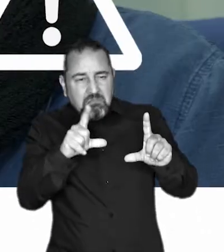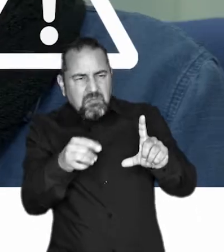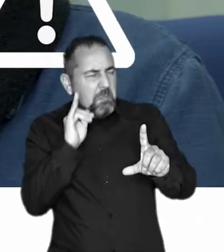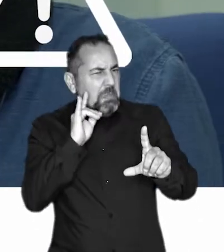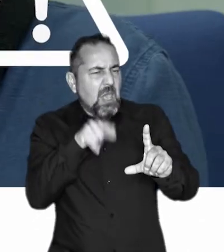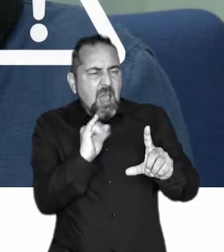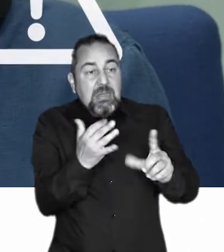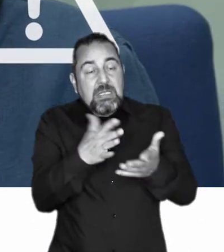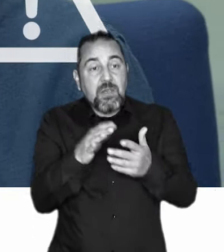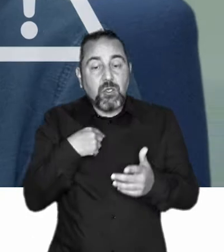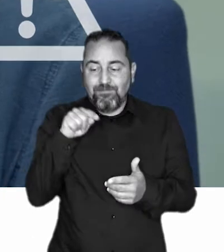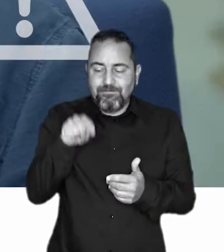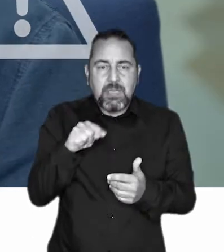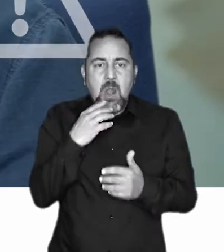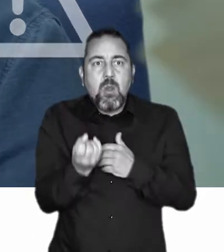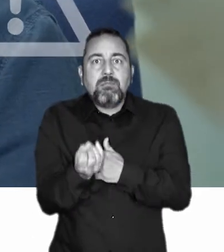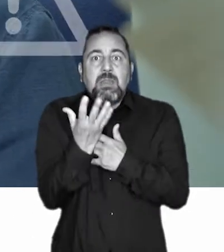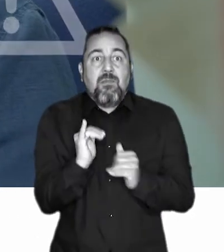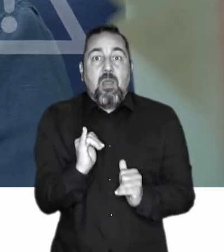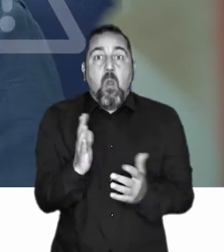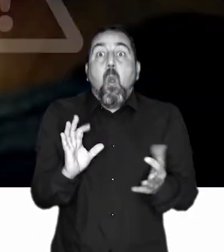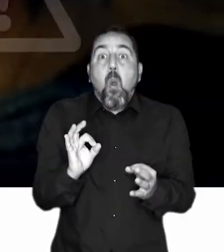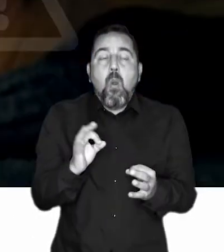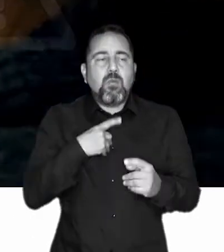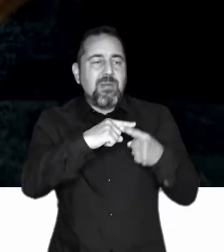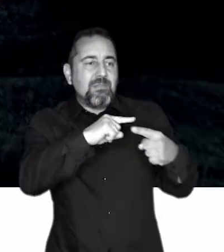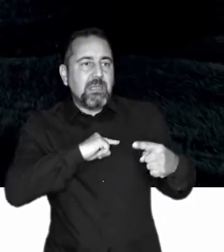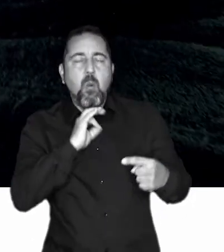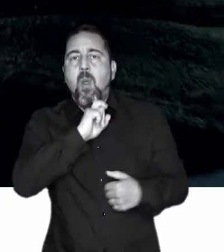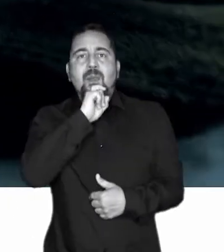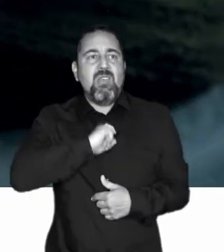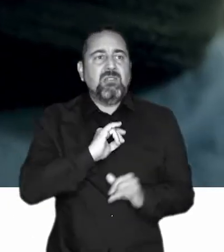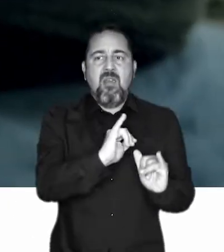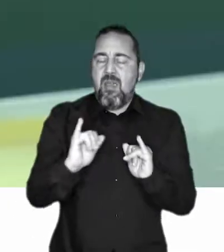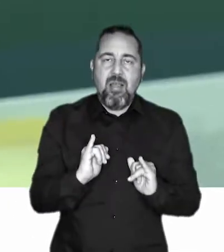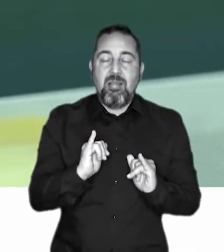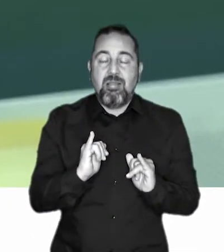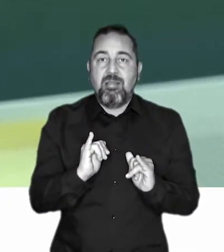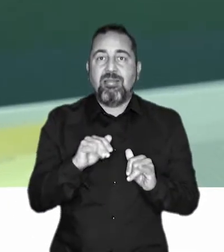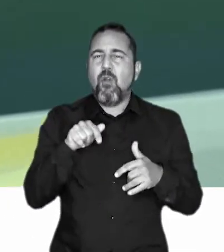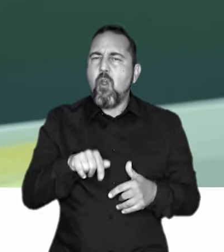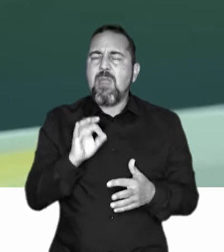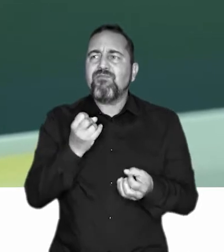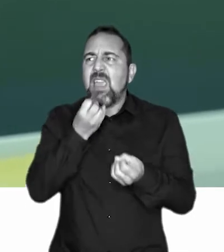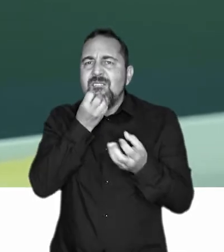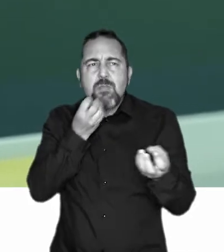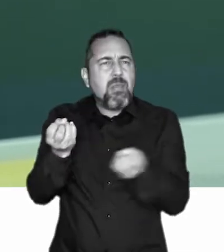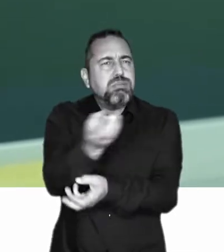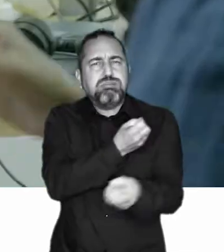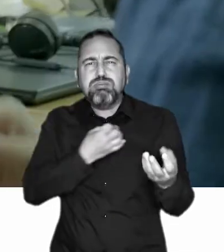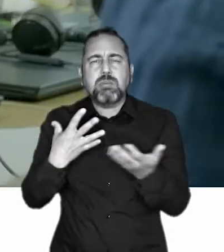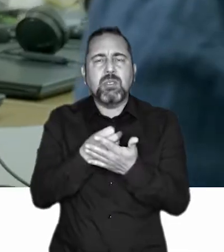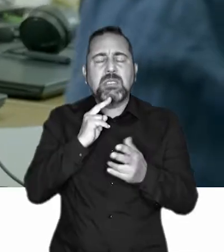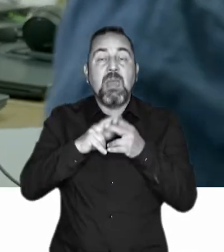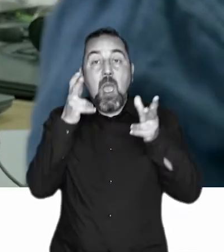Un pitido puede ser la confirmación de que un botón ha sido activado o de que ha llegado un mensaje, un aviso. Hoy en día se comparte